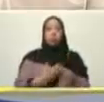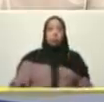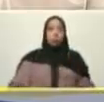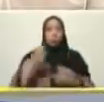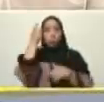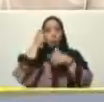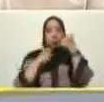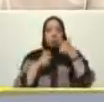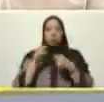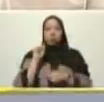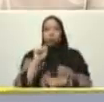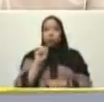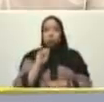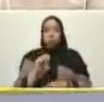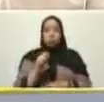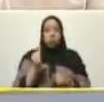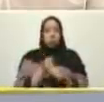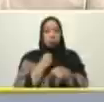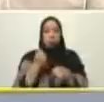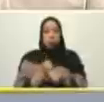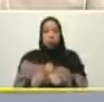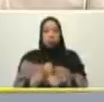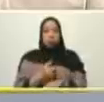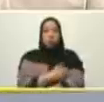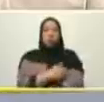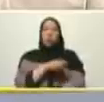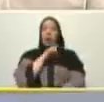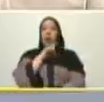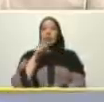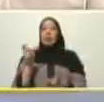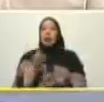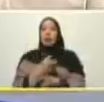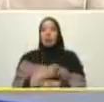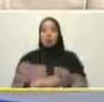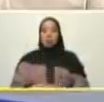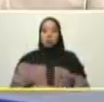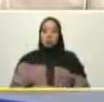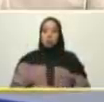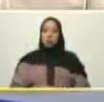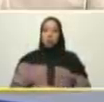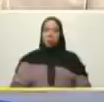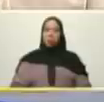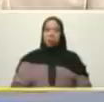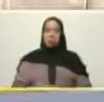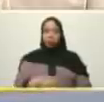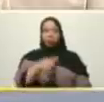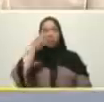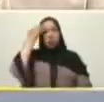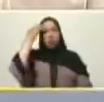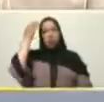cada segundo de su tratamiento y de su enfermedad y allí supe